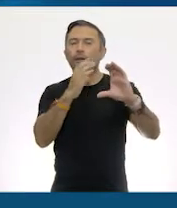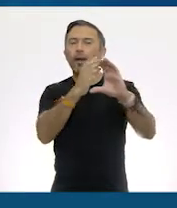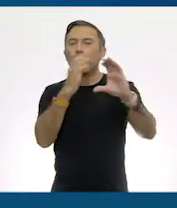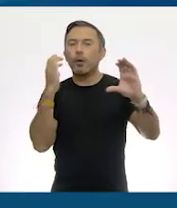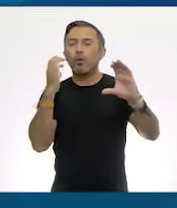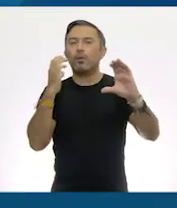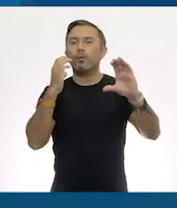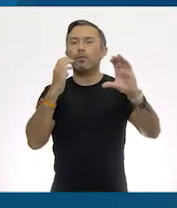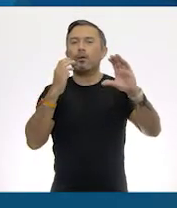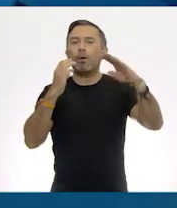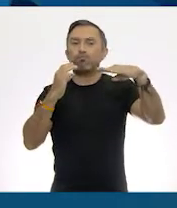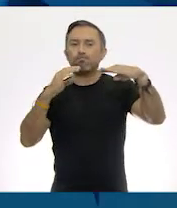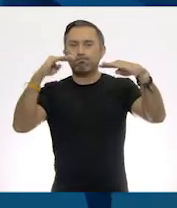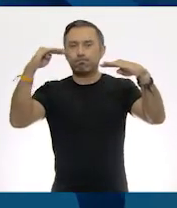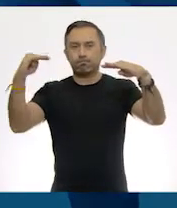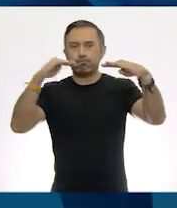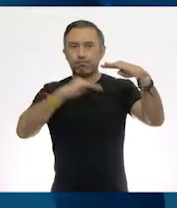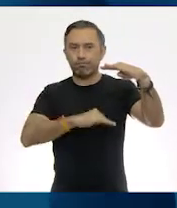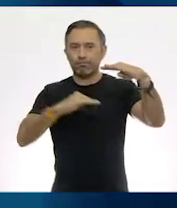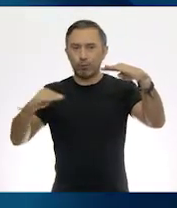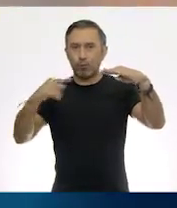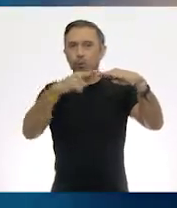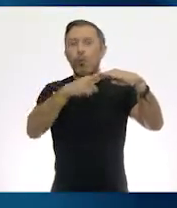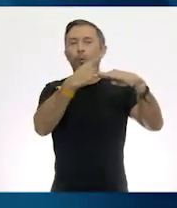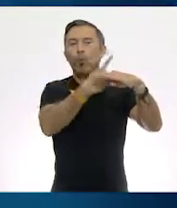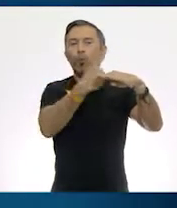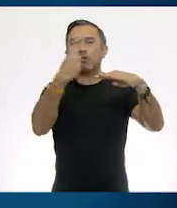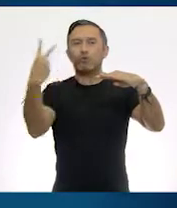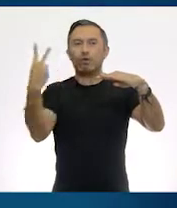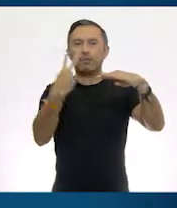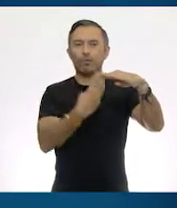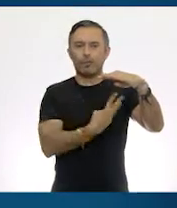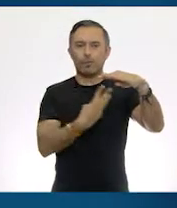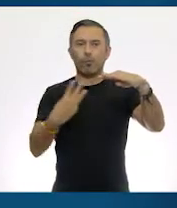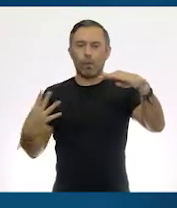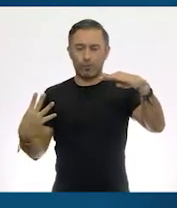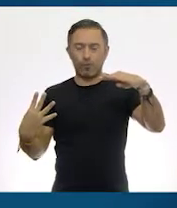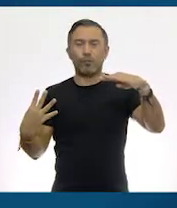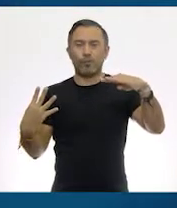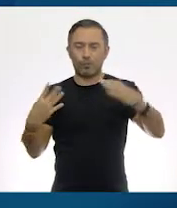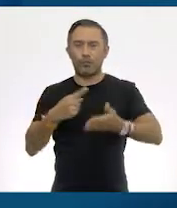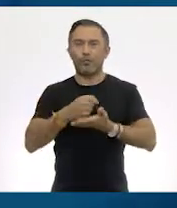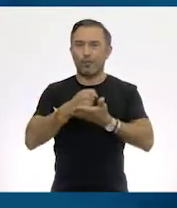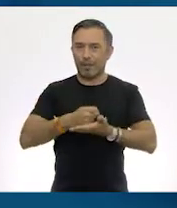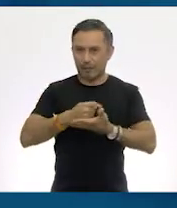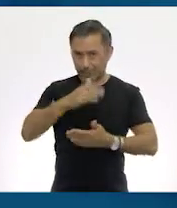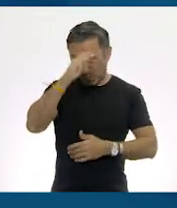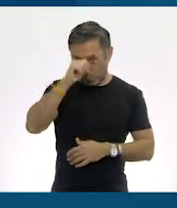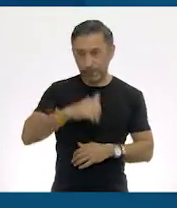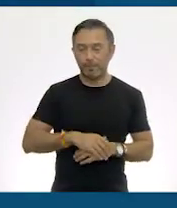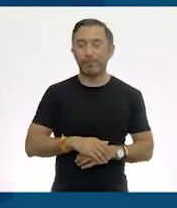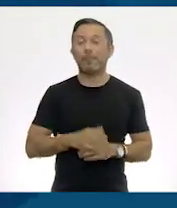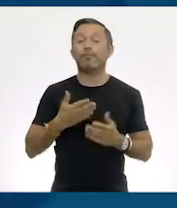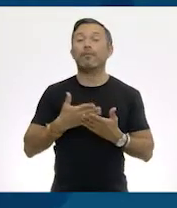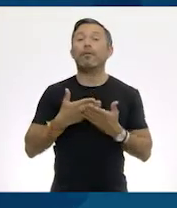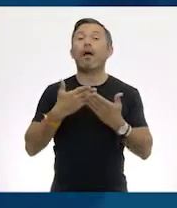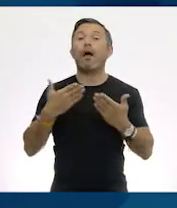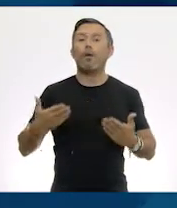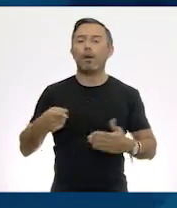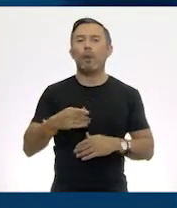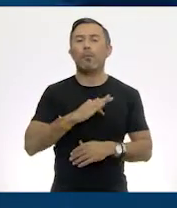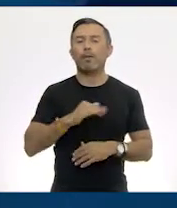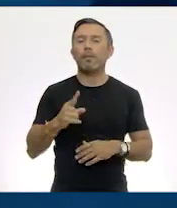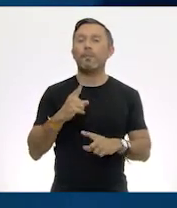tonelada. Una, dos, tres y cuatro. Ahora lo que vamos a hacer es comprobar la